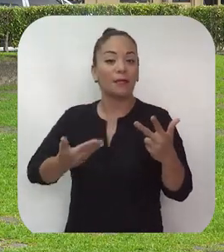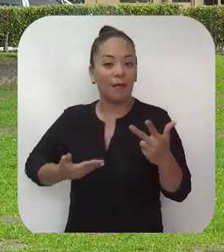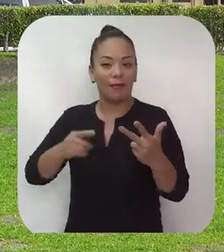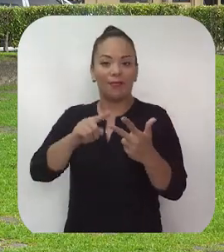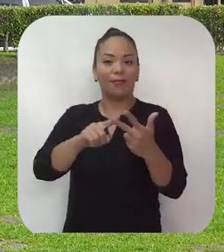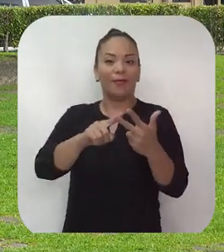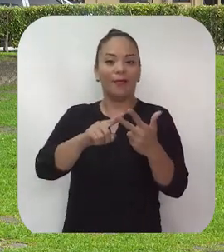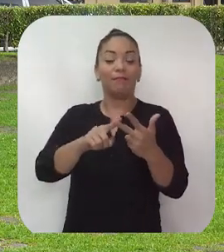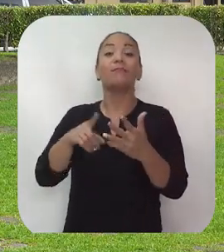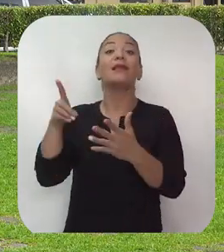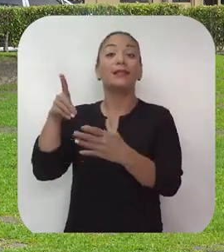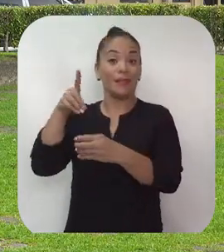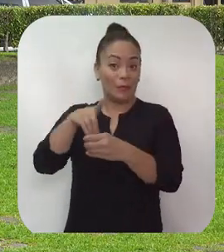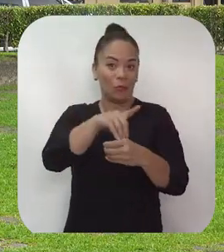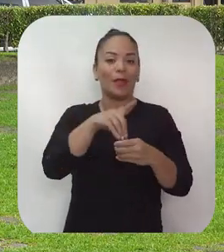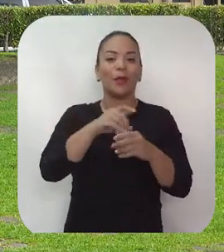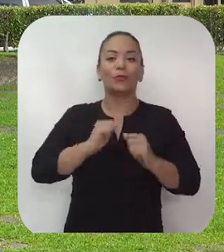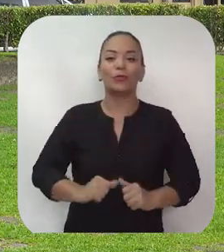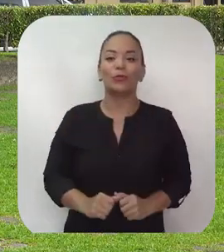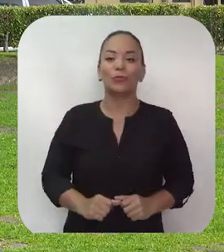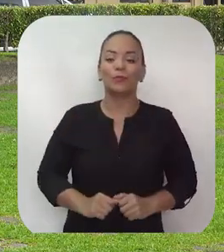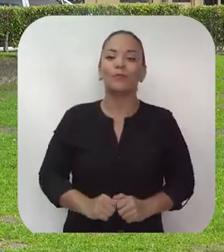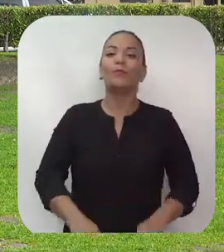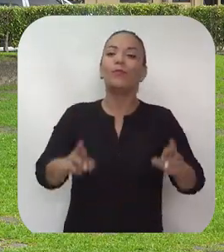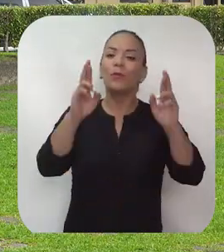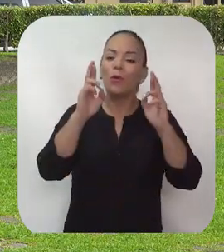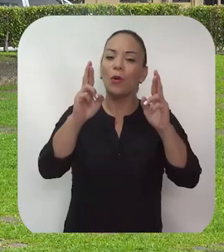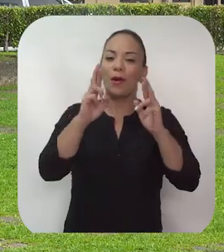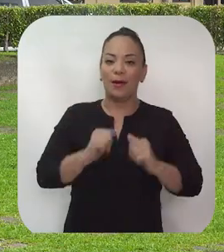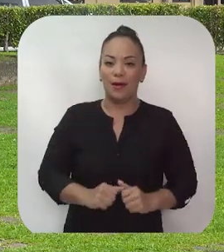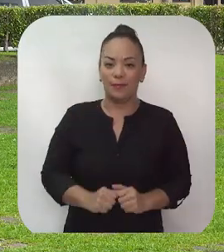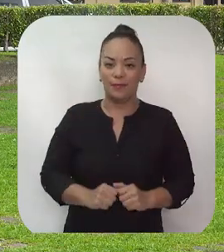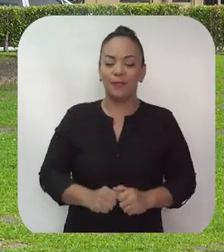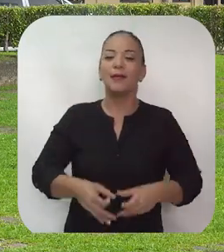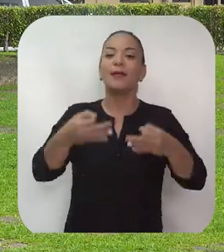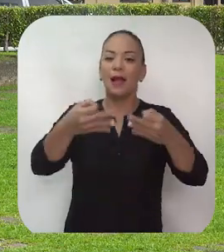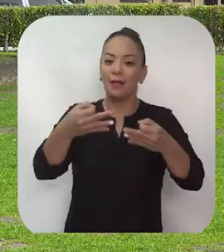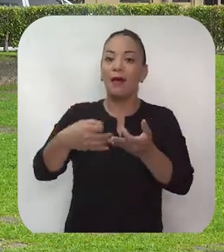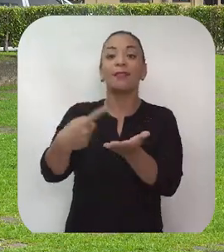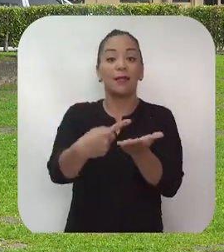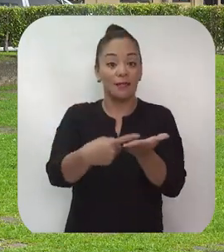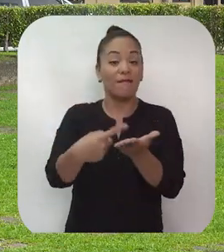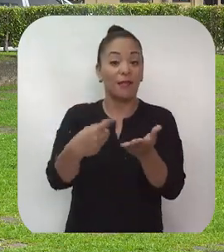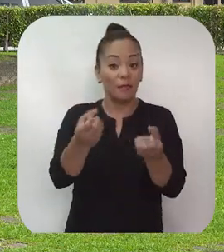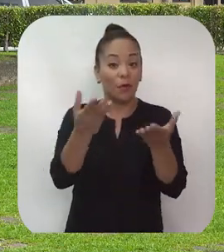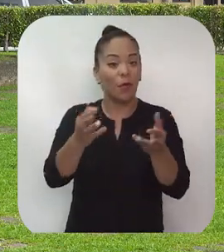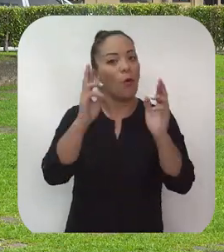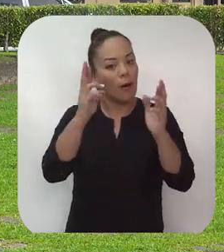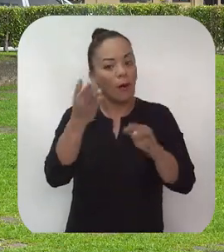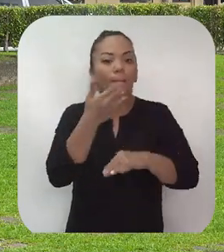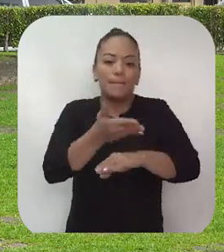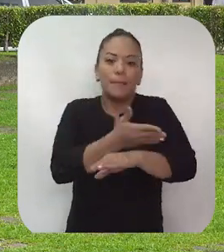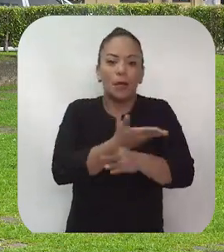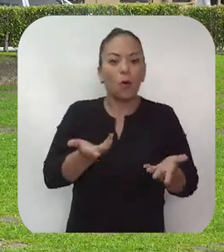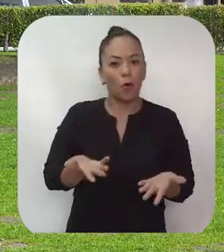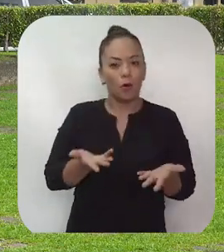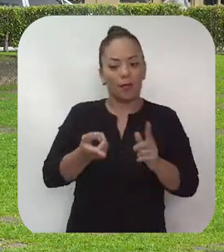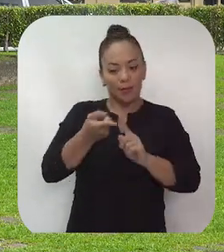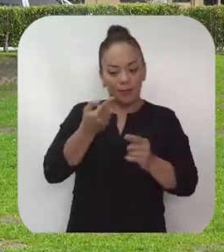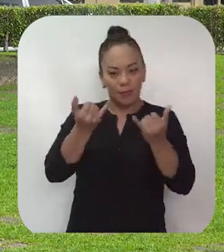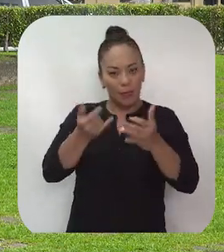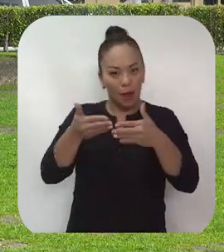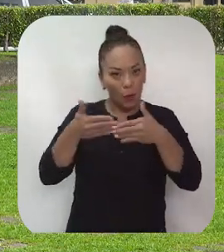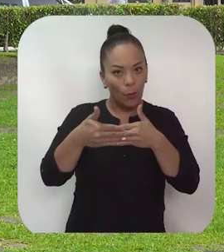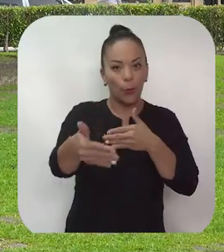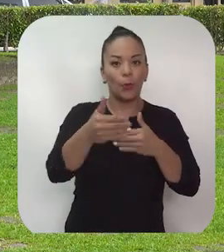presidente y las diputaciones. Ojalá que la calidad del debate público mejore consistentemente